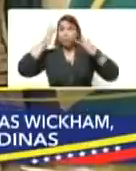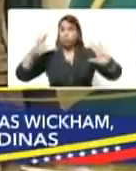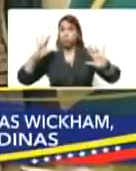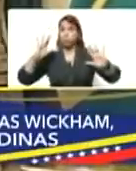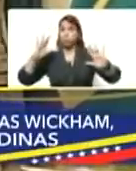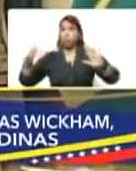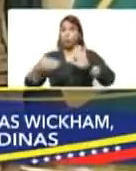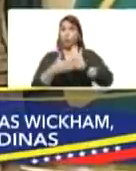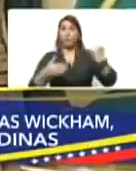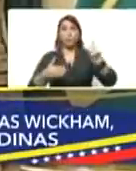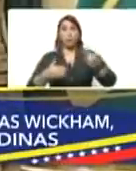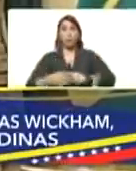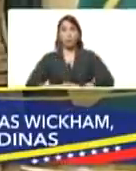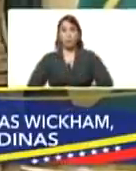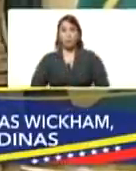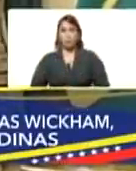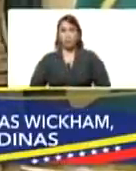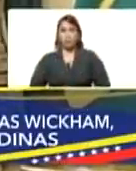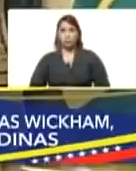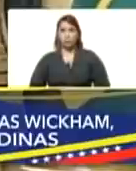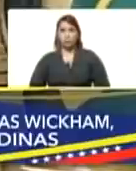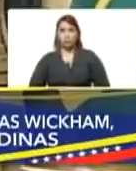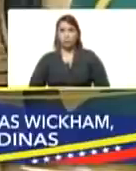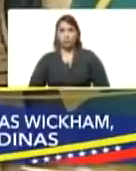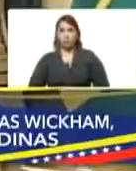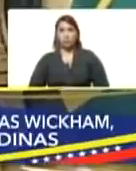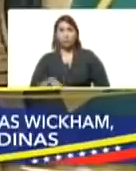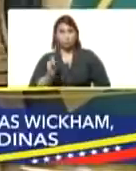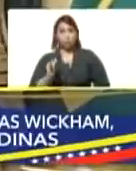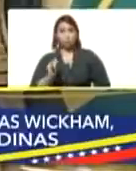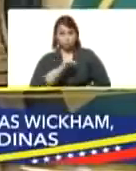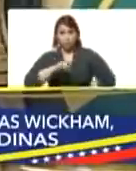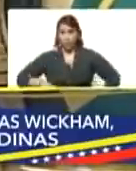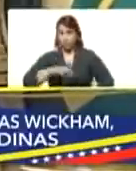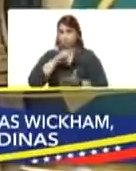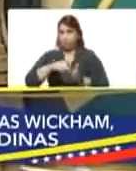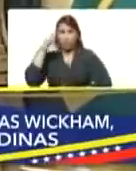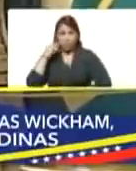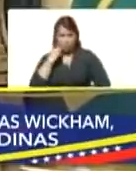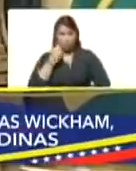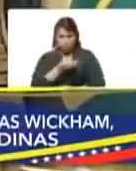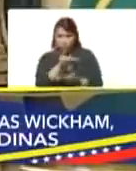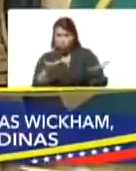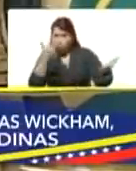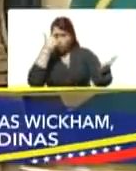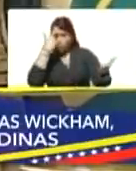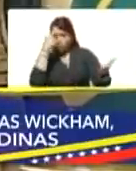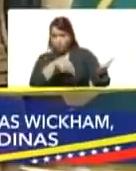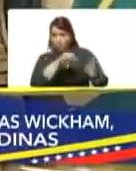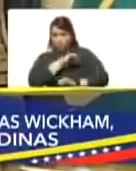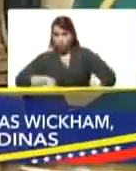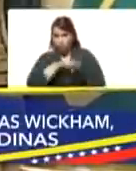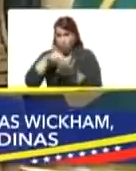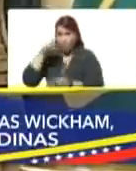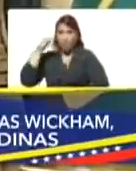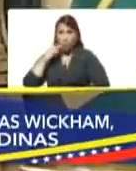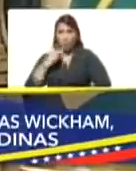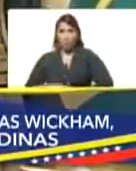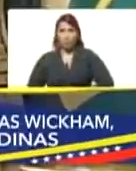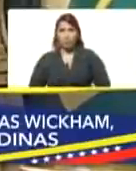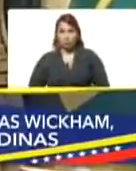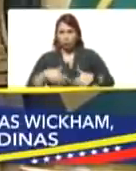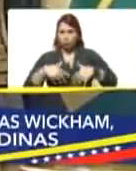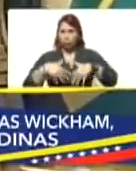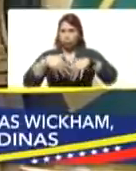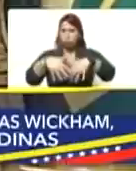contra la soberanía nacional. Así estuvo la Fuerza Armada, lo sabe usted. La Fuerza Armada Nacional Bolivariana, el